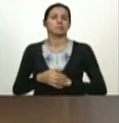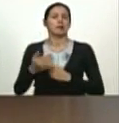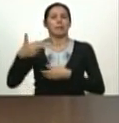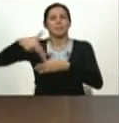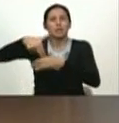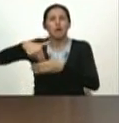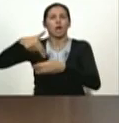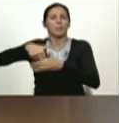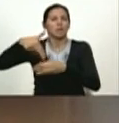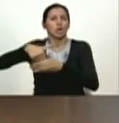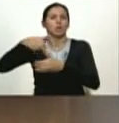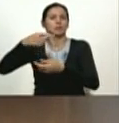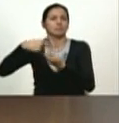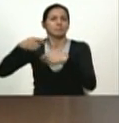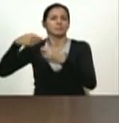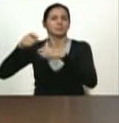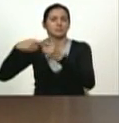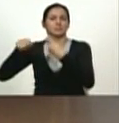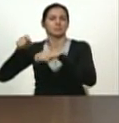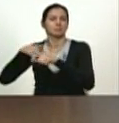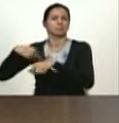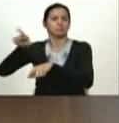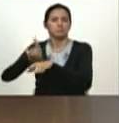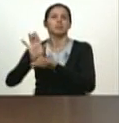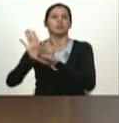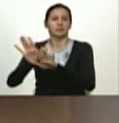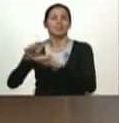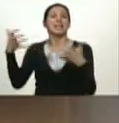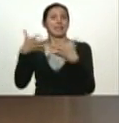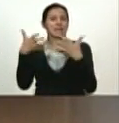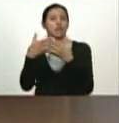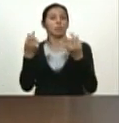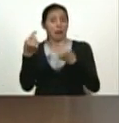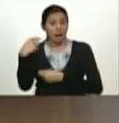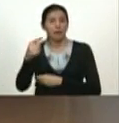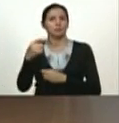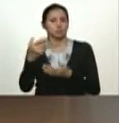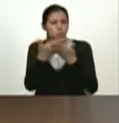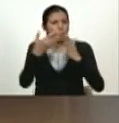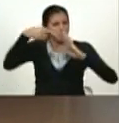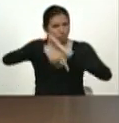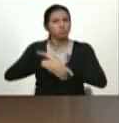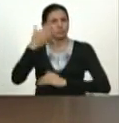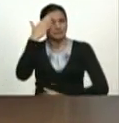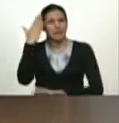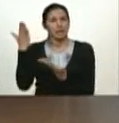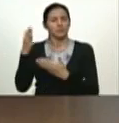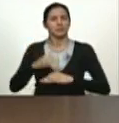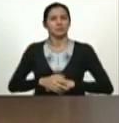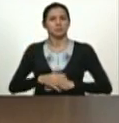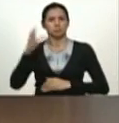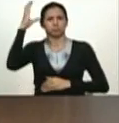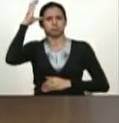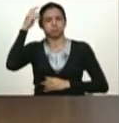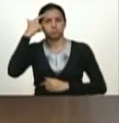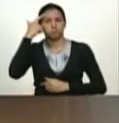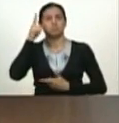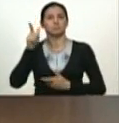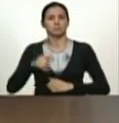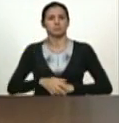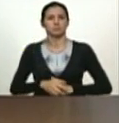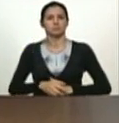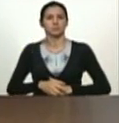y los fenómenos de la guerra económica tiene tesis y estudios profundos y es un hombre que además de conocimiento teórico